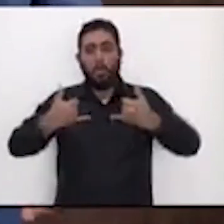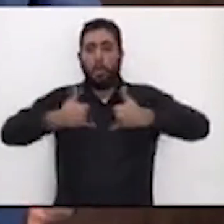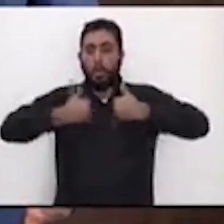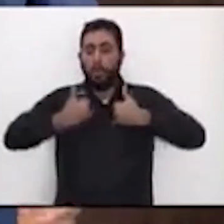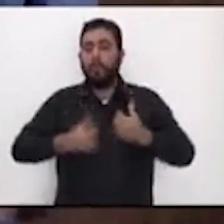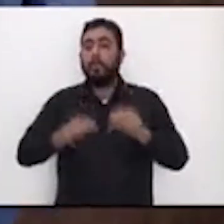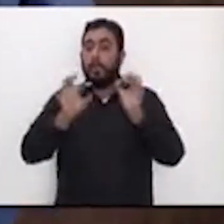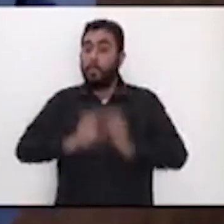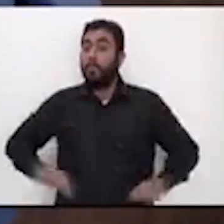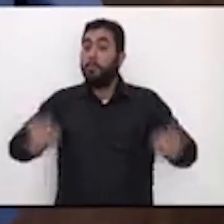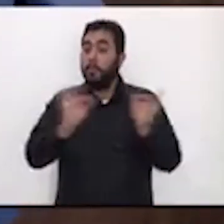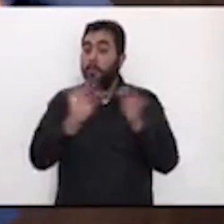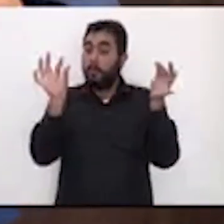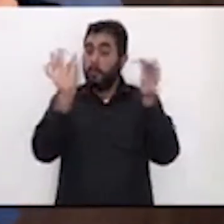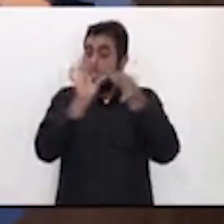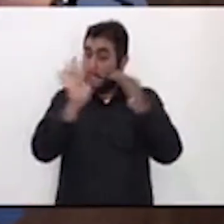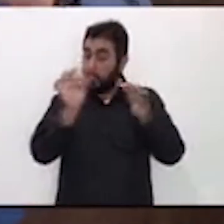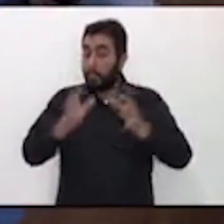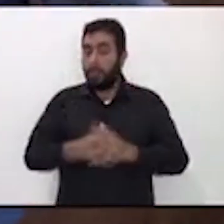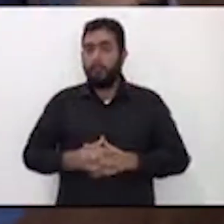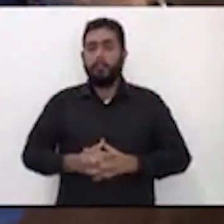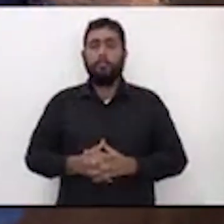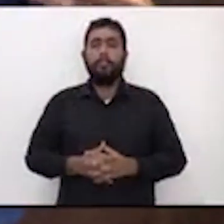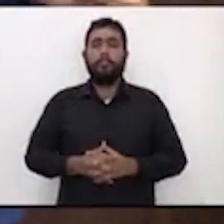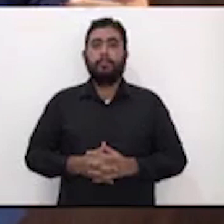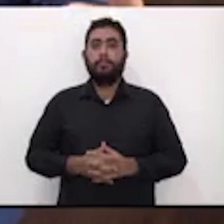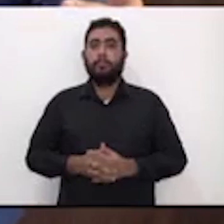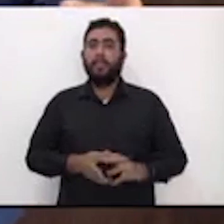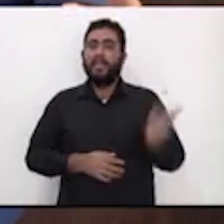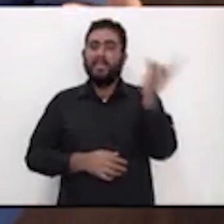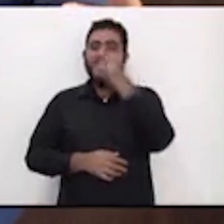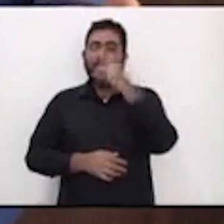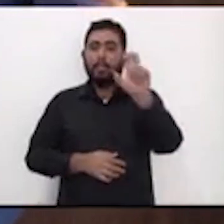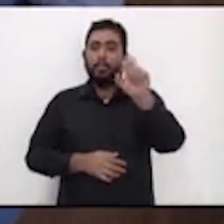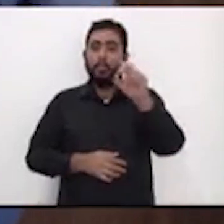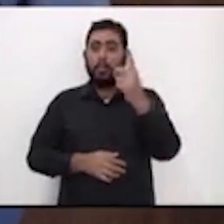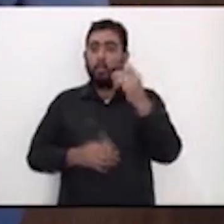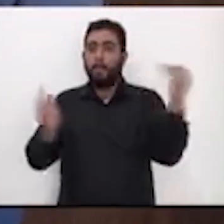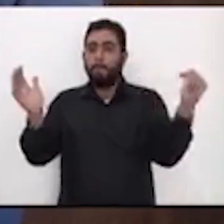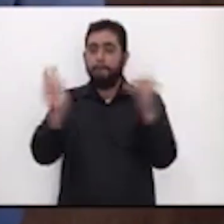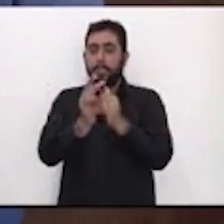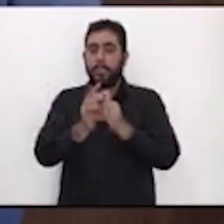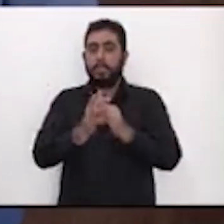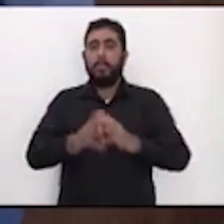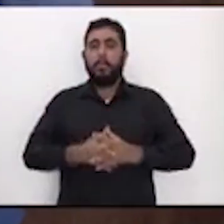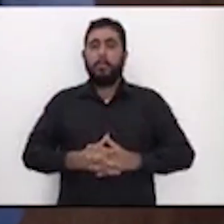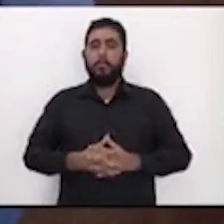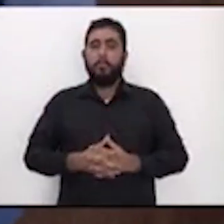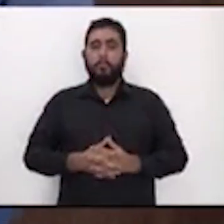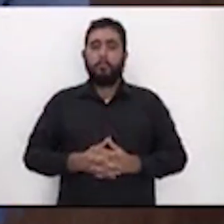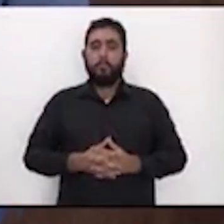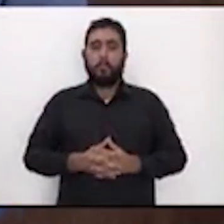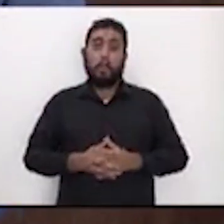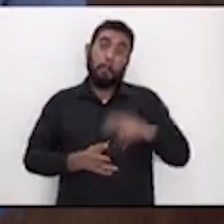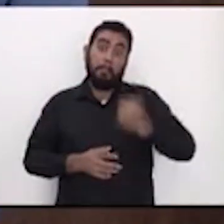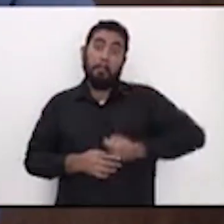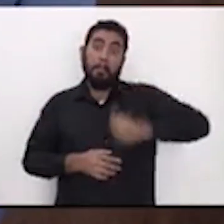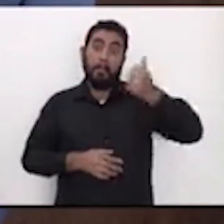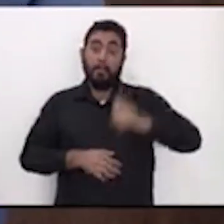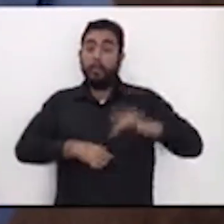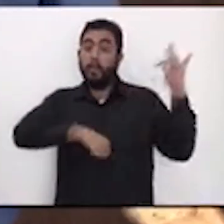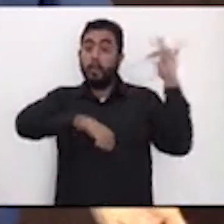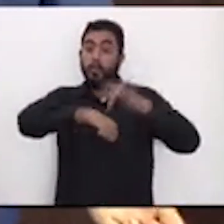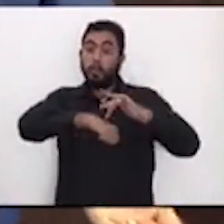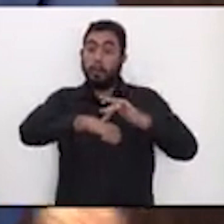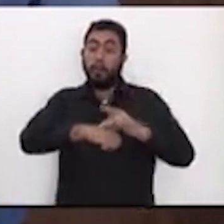importante comentar que de ellos 131 mil lo harán por primera vez en